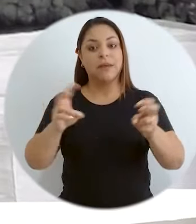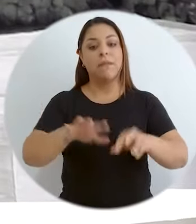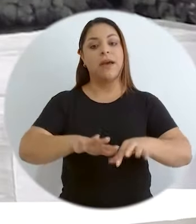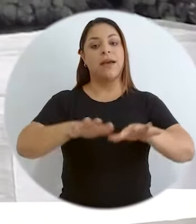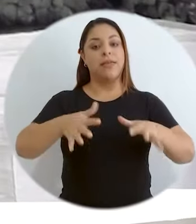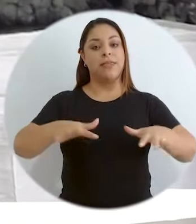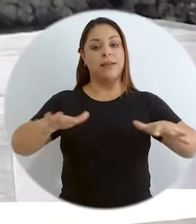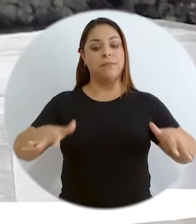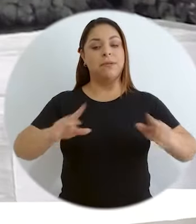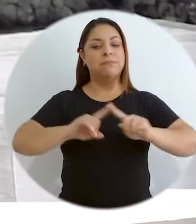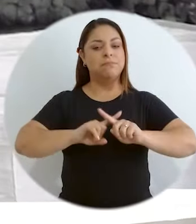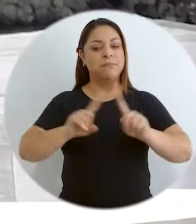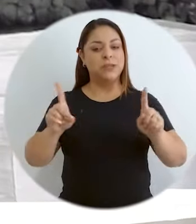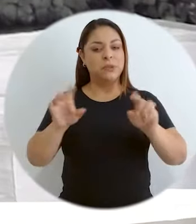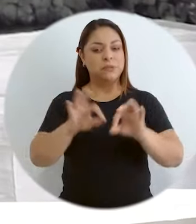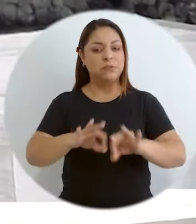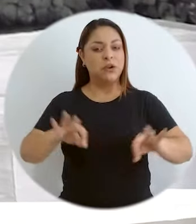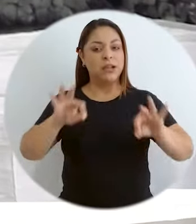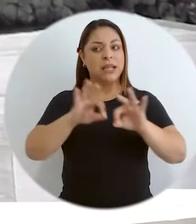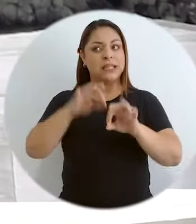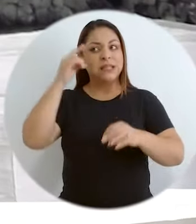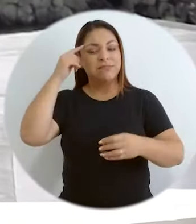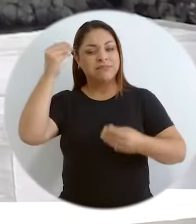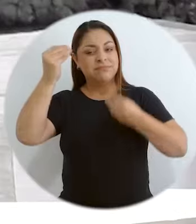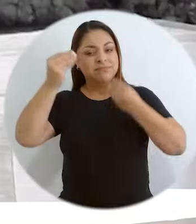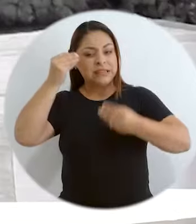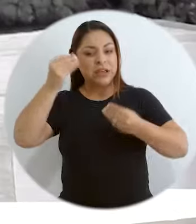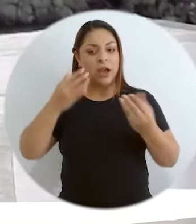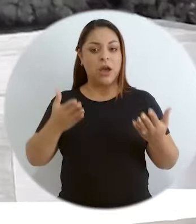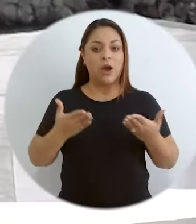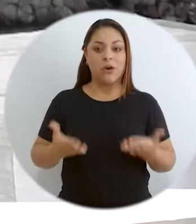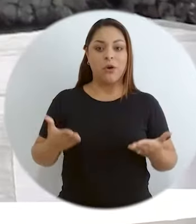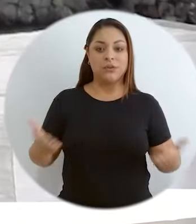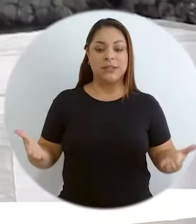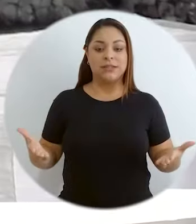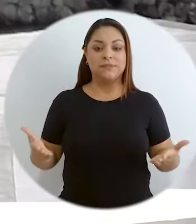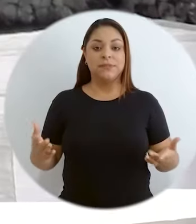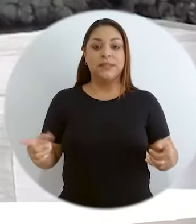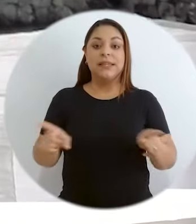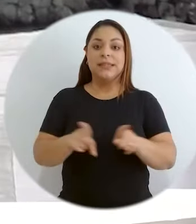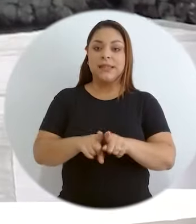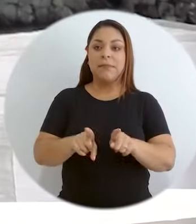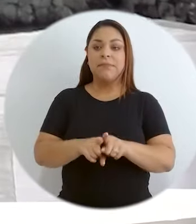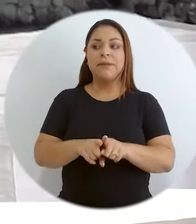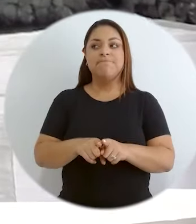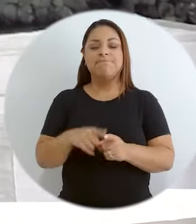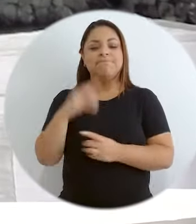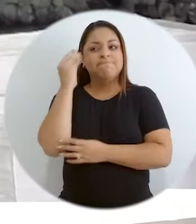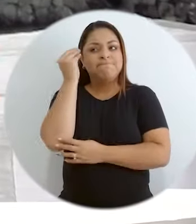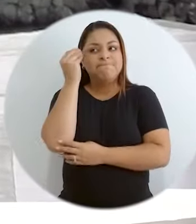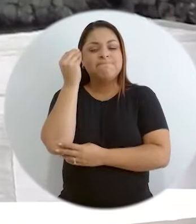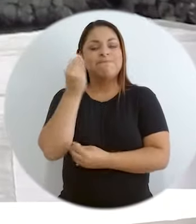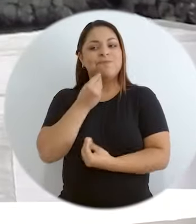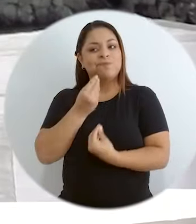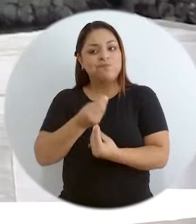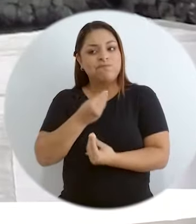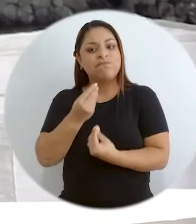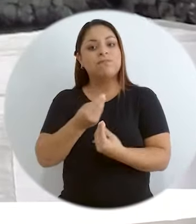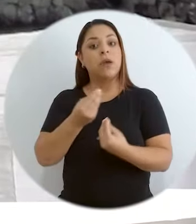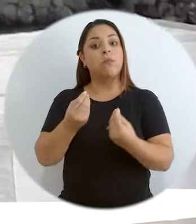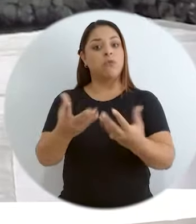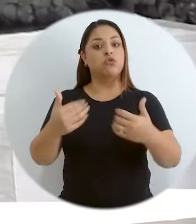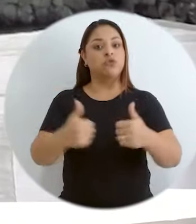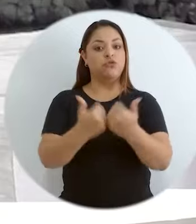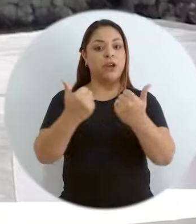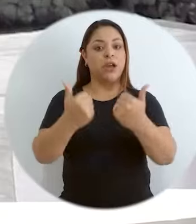nos lleva a replantearnos cosas y sobre todo a poner las barbas en remojo sobre los